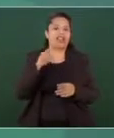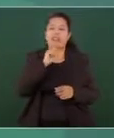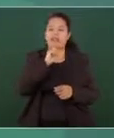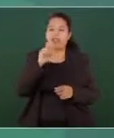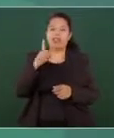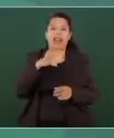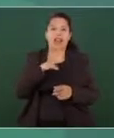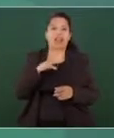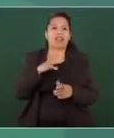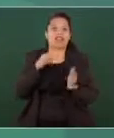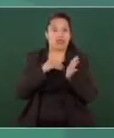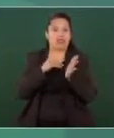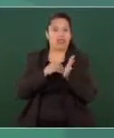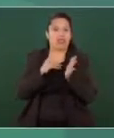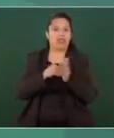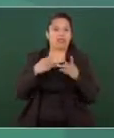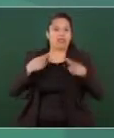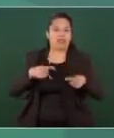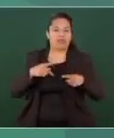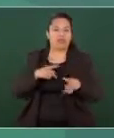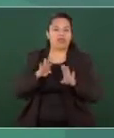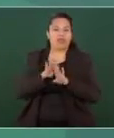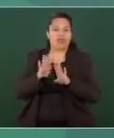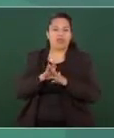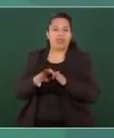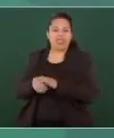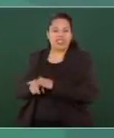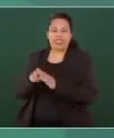cada vez menos.